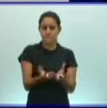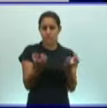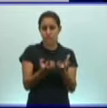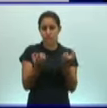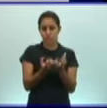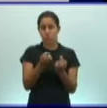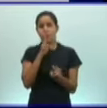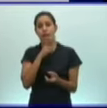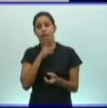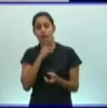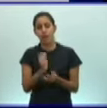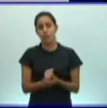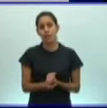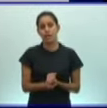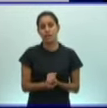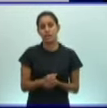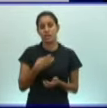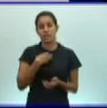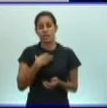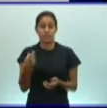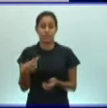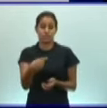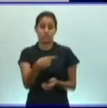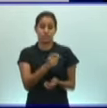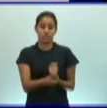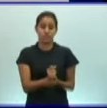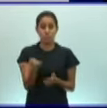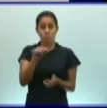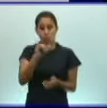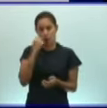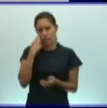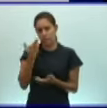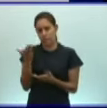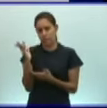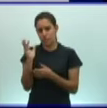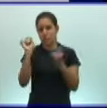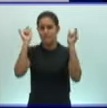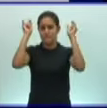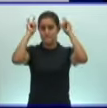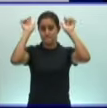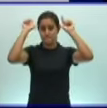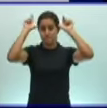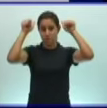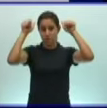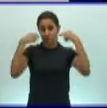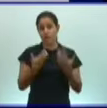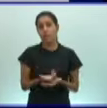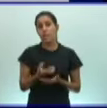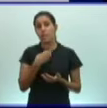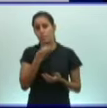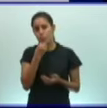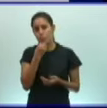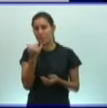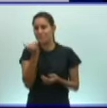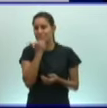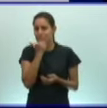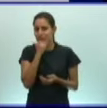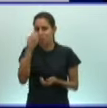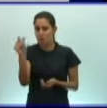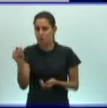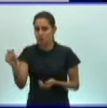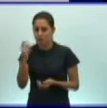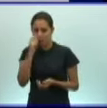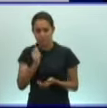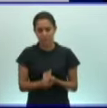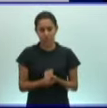definitivo, como es el caso de una vaca que están viendo hoy, que puede tener daños al hombre porque ahí pueden encontrarse los